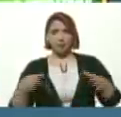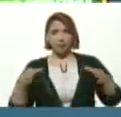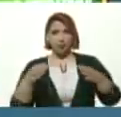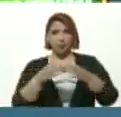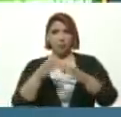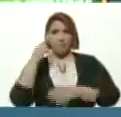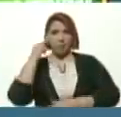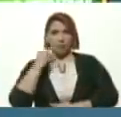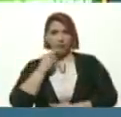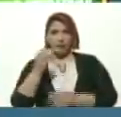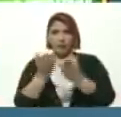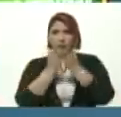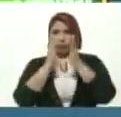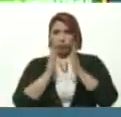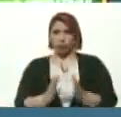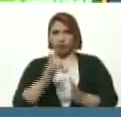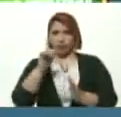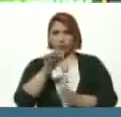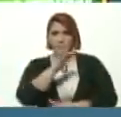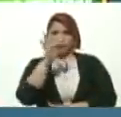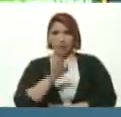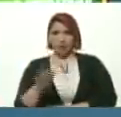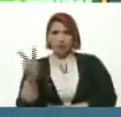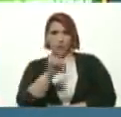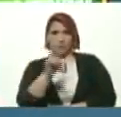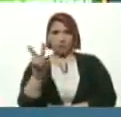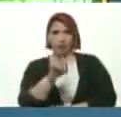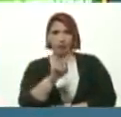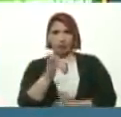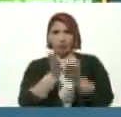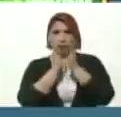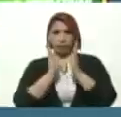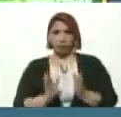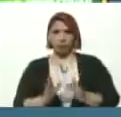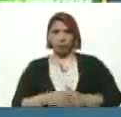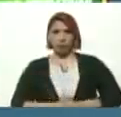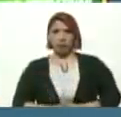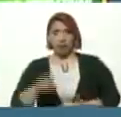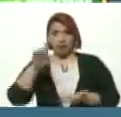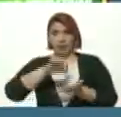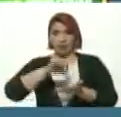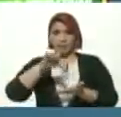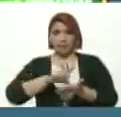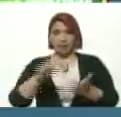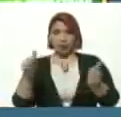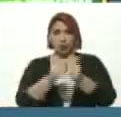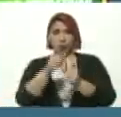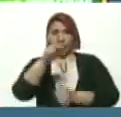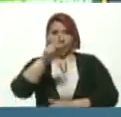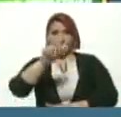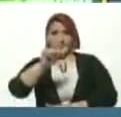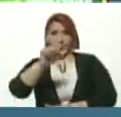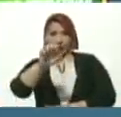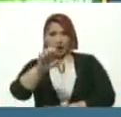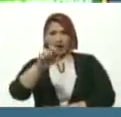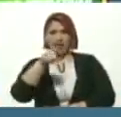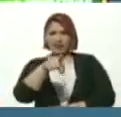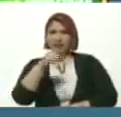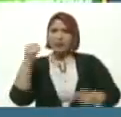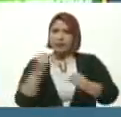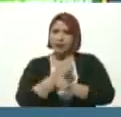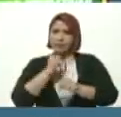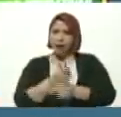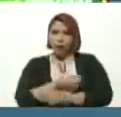Bolivariana De estudiantes La federación Venezolana De estudiantes De educación media Con el PAE Es un trabajo Que ustedes hacen